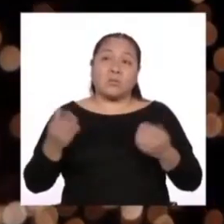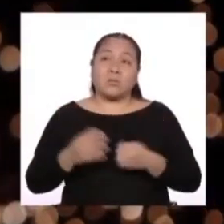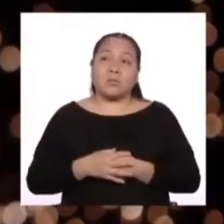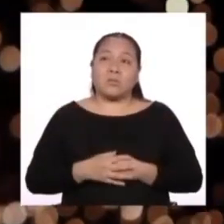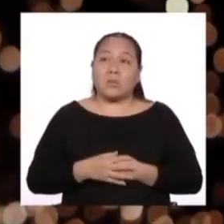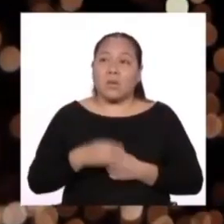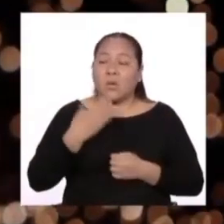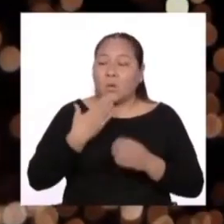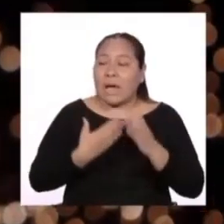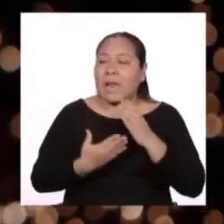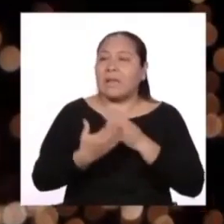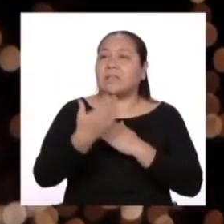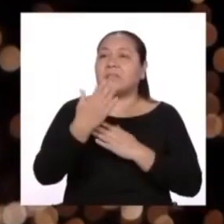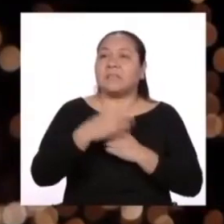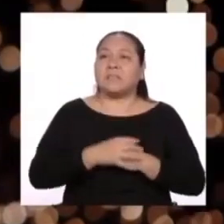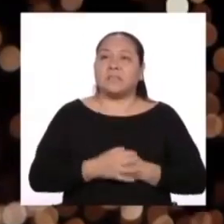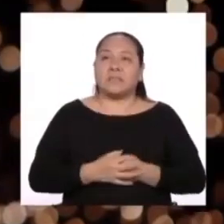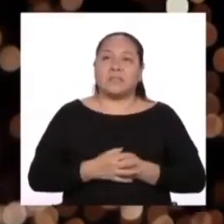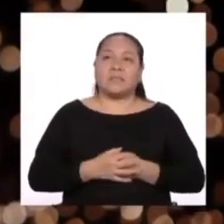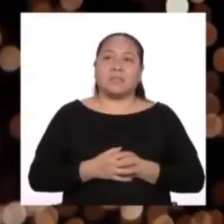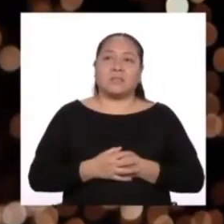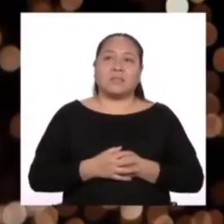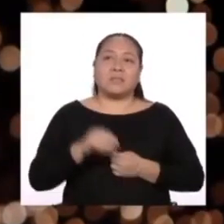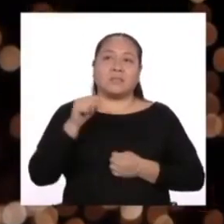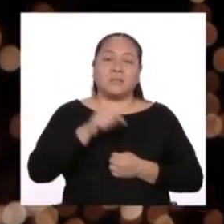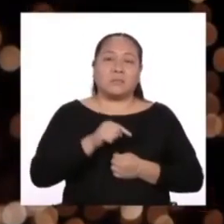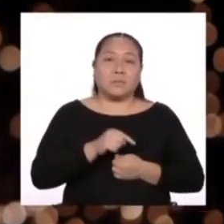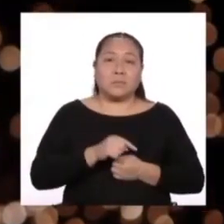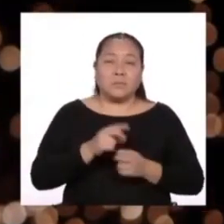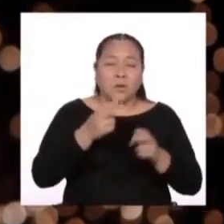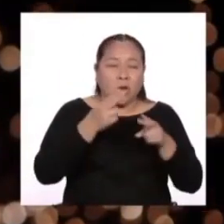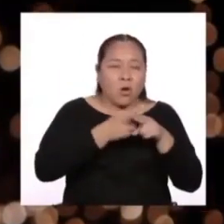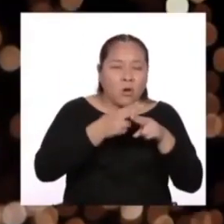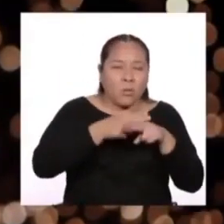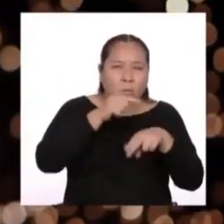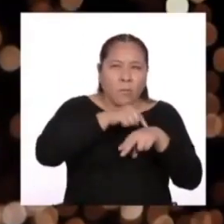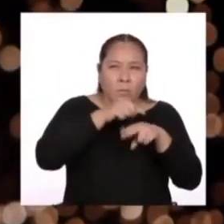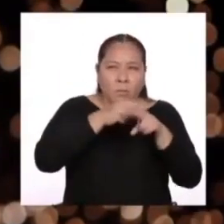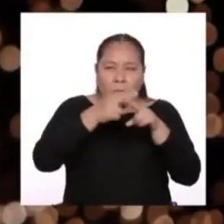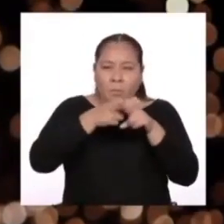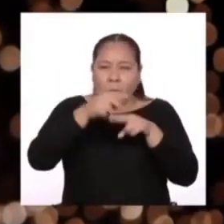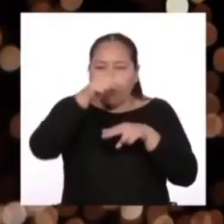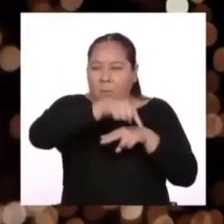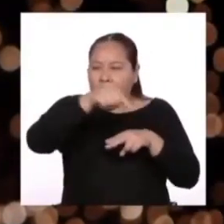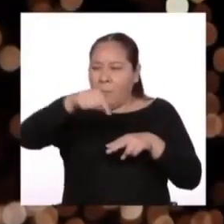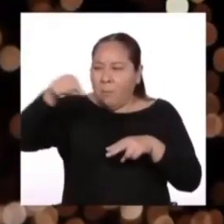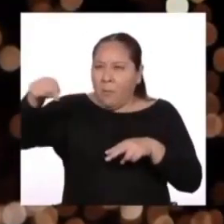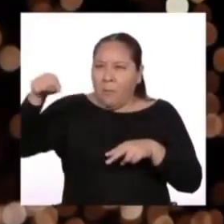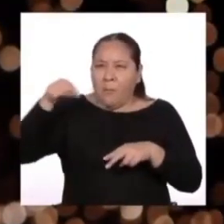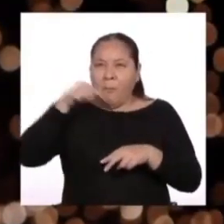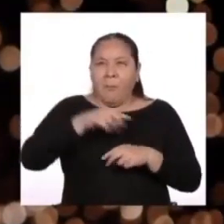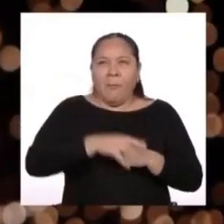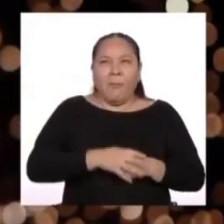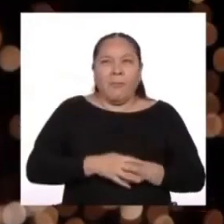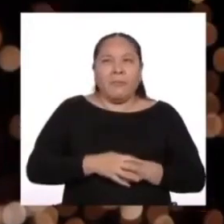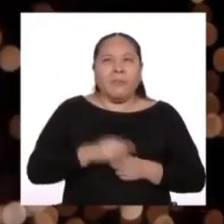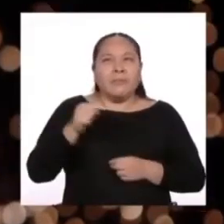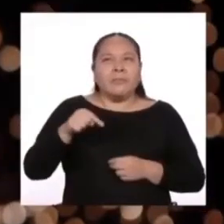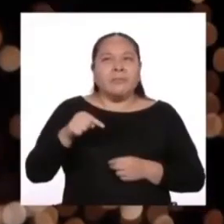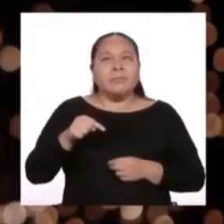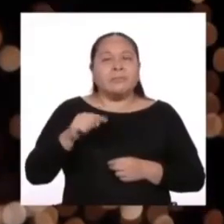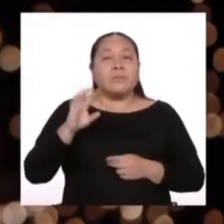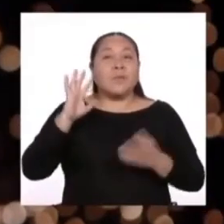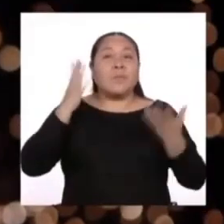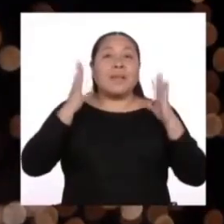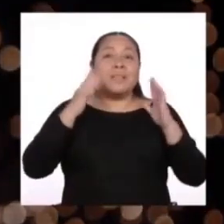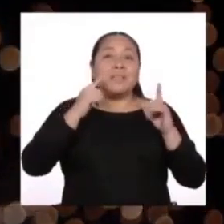Buenos días. Por eso lo van haciendo en pequeños fragmentos para que te des cuenta que en realidad, no sé si son como